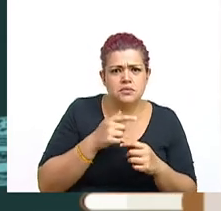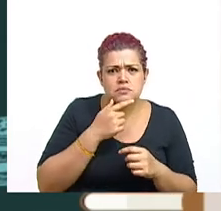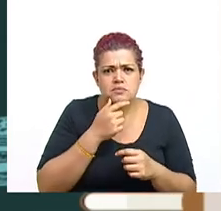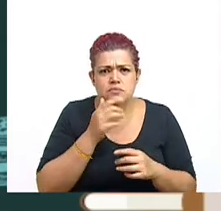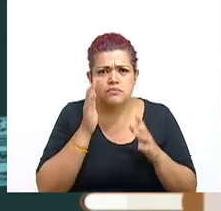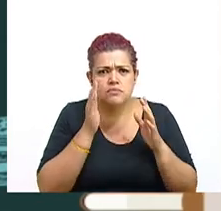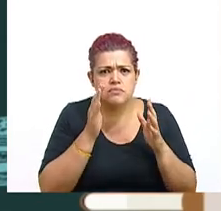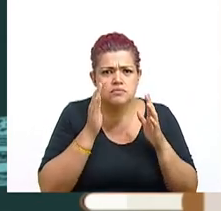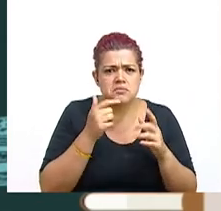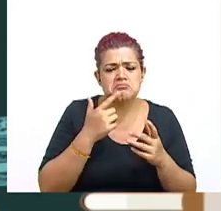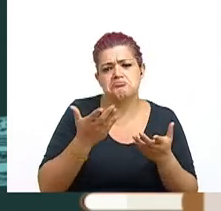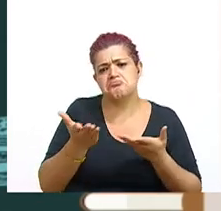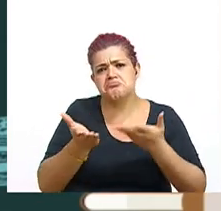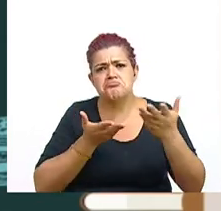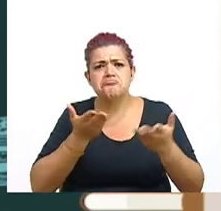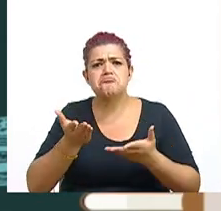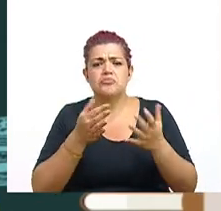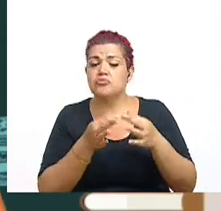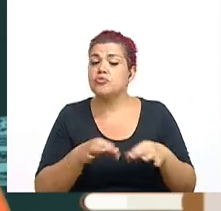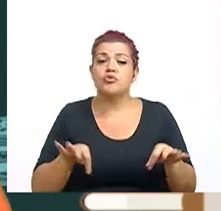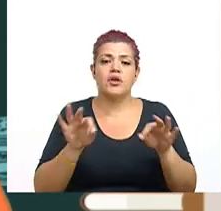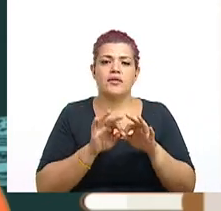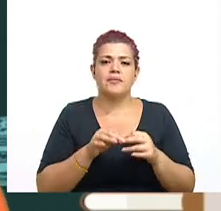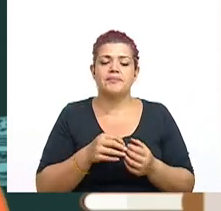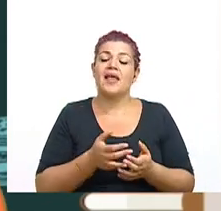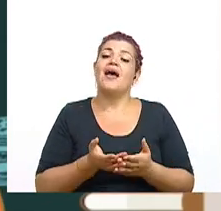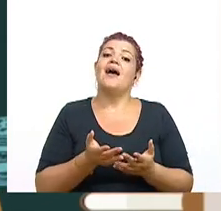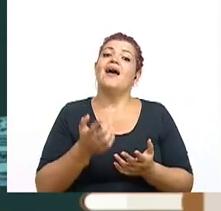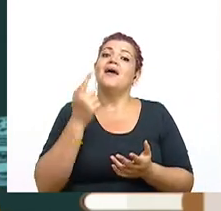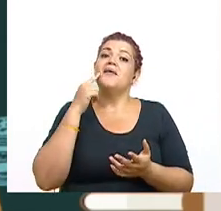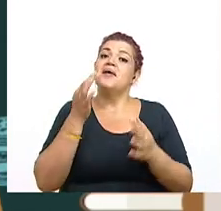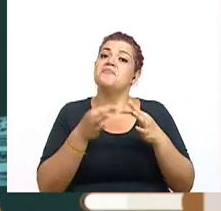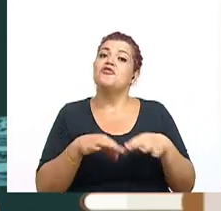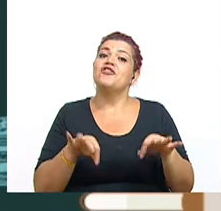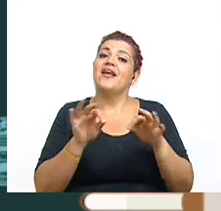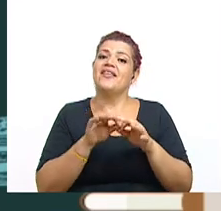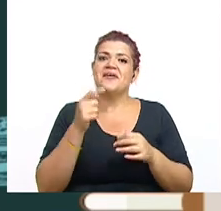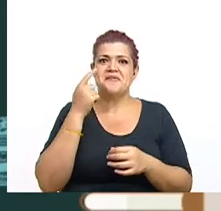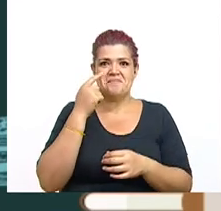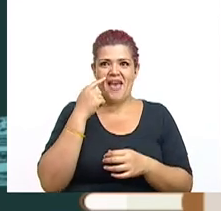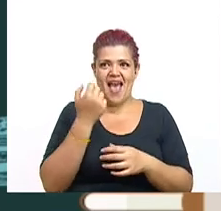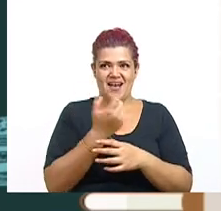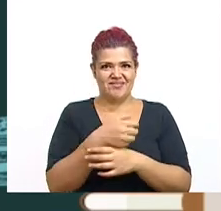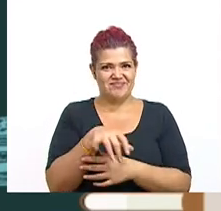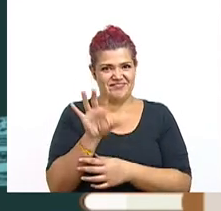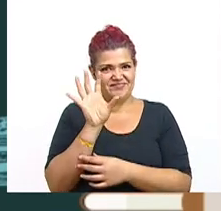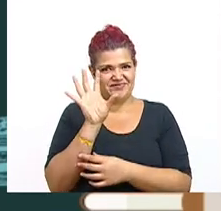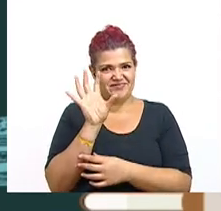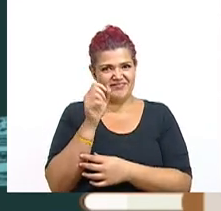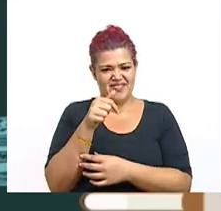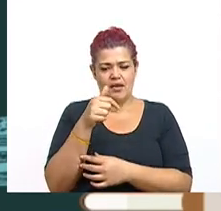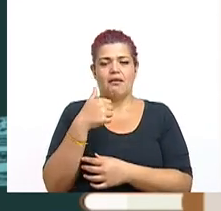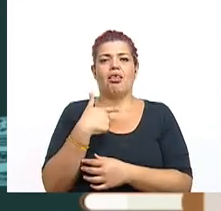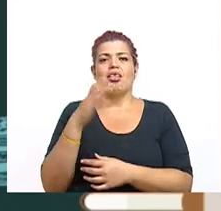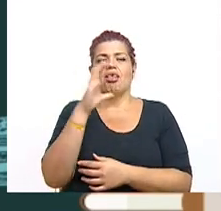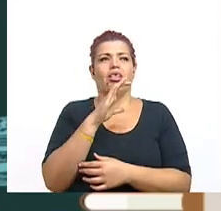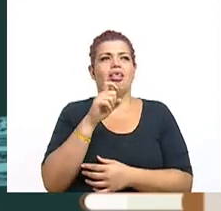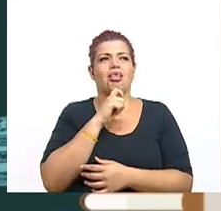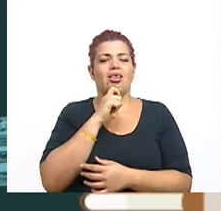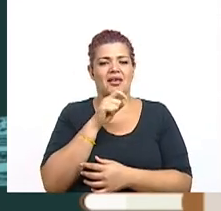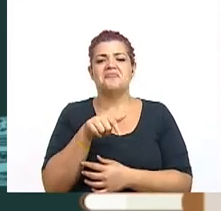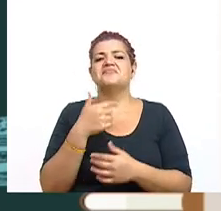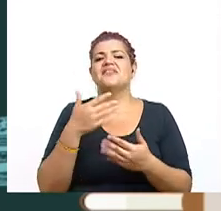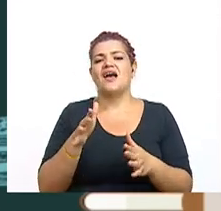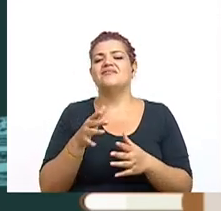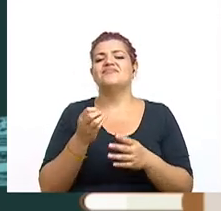conversando que son muy importantes. Ah, hablando de importantes, miren lo que me traje por aquí, me costó conseguirlo, pero